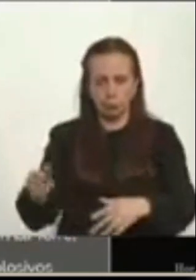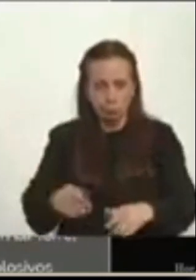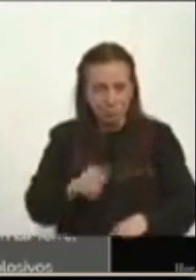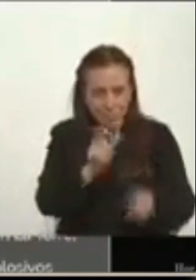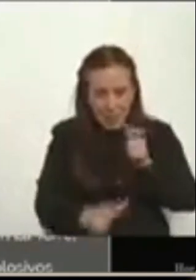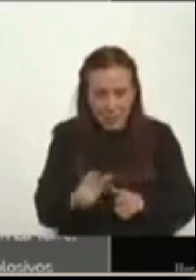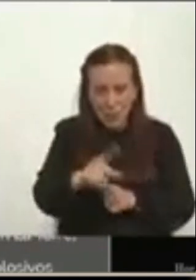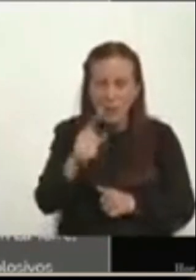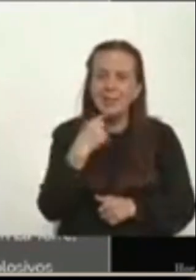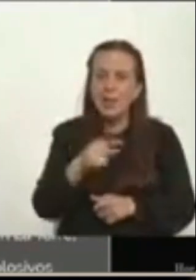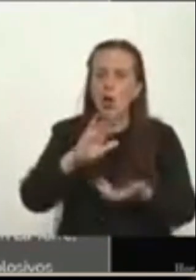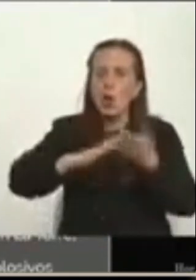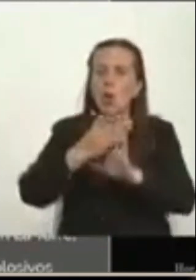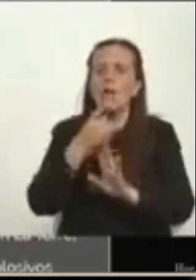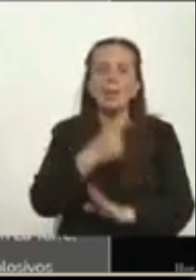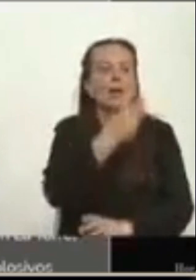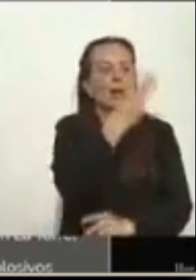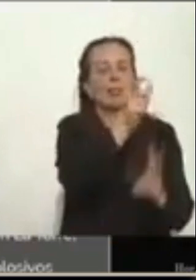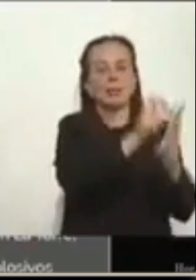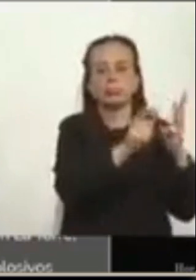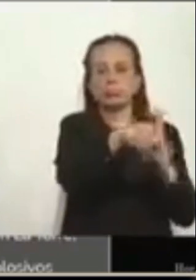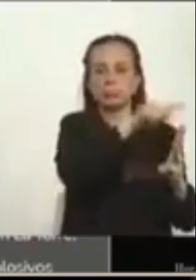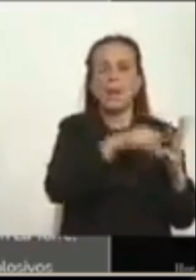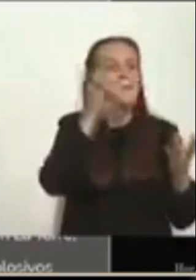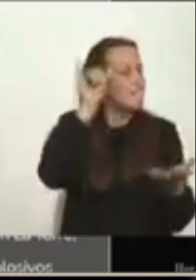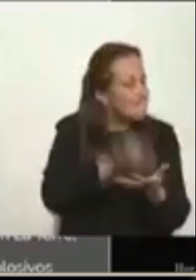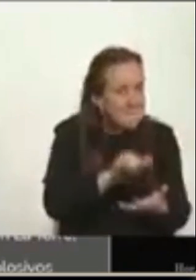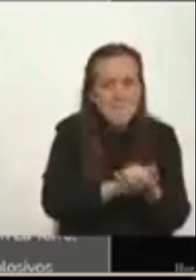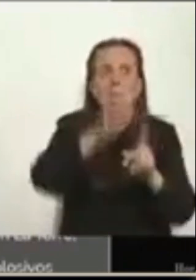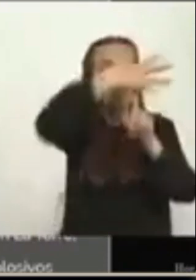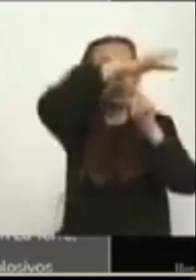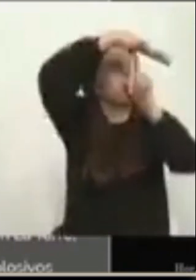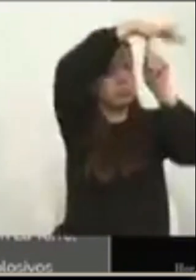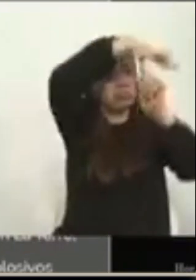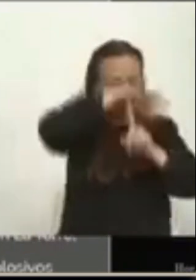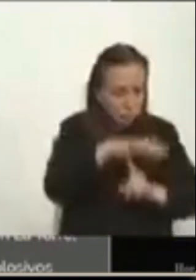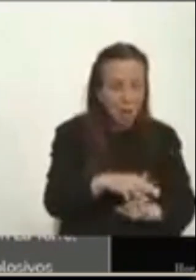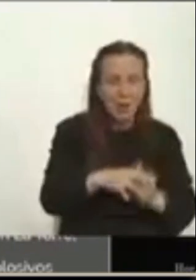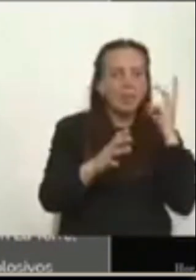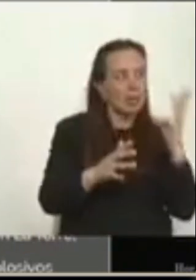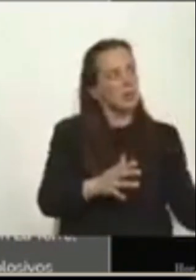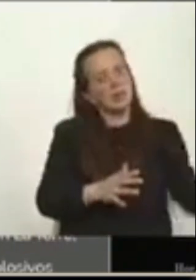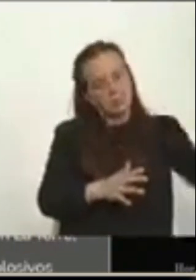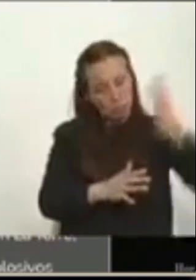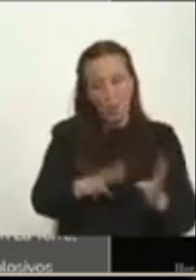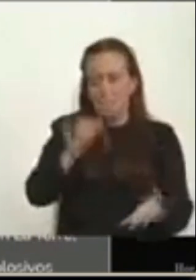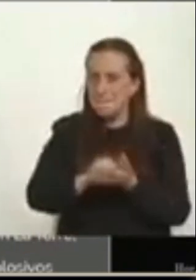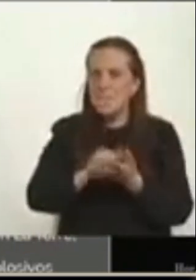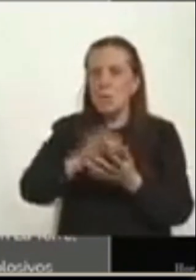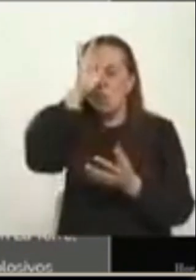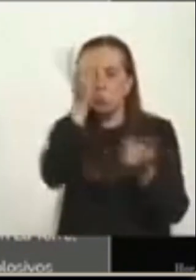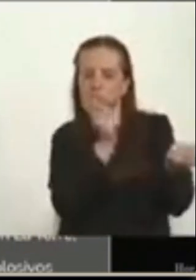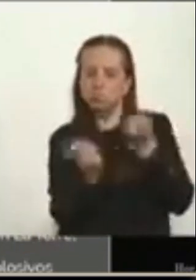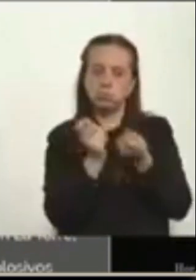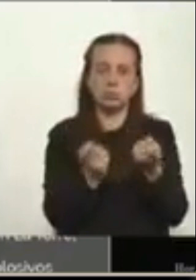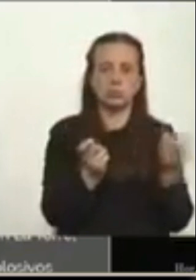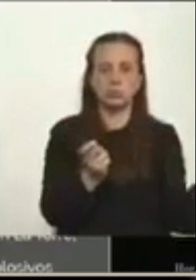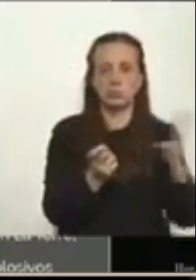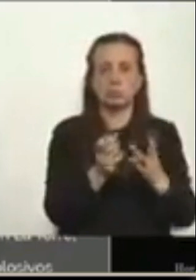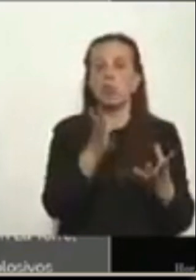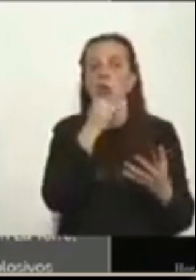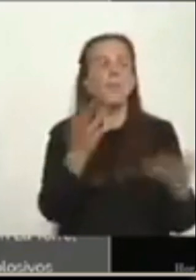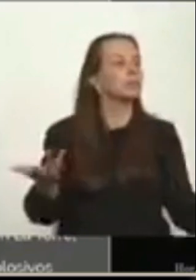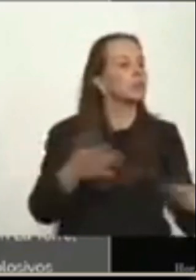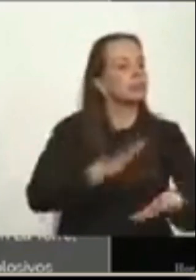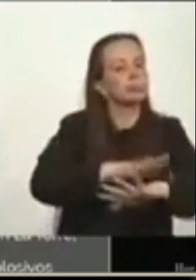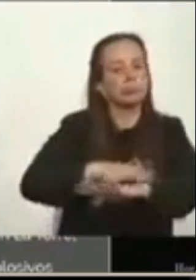comunidad, de acuerdo a versión de un líder, son los mismos que bajaron del helicóptero en la torre junto a miembros del ejército de la policía. Y no hay noticia